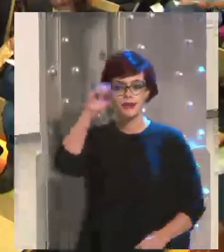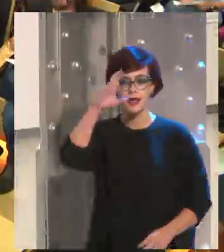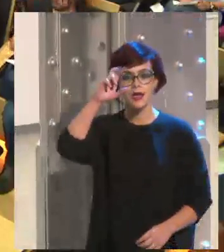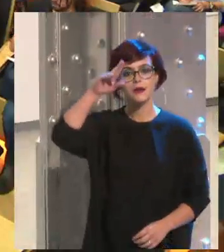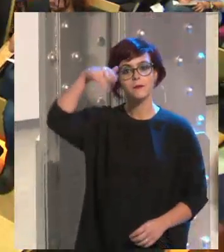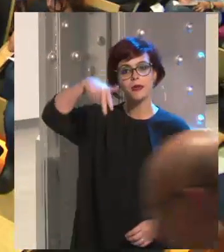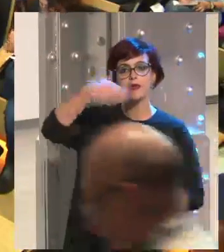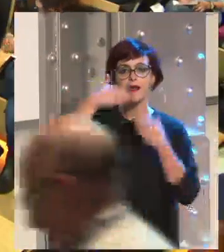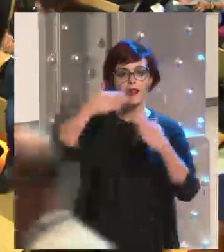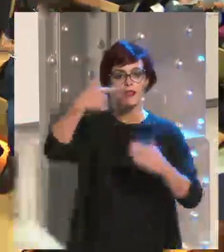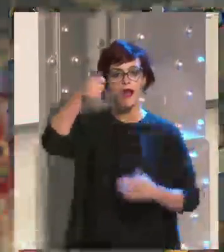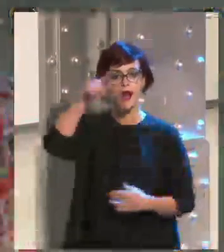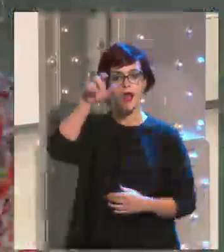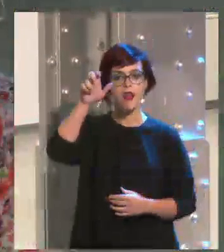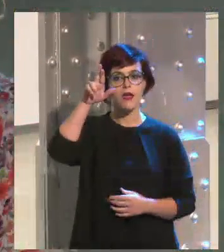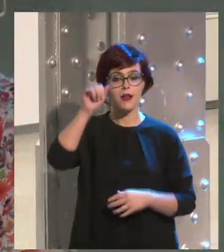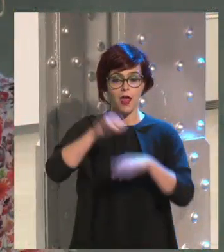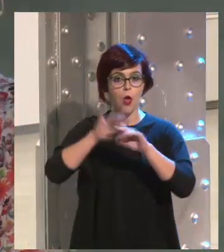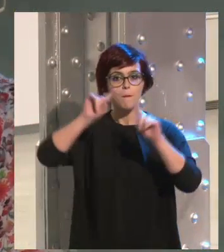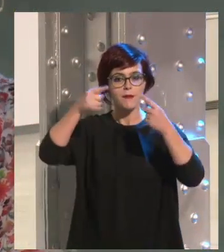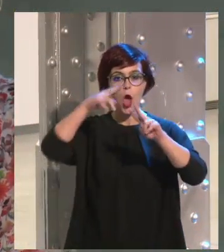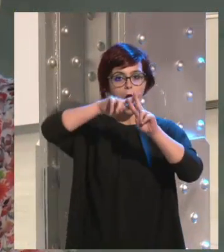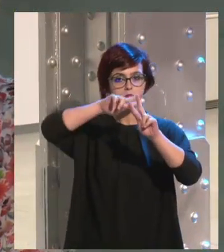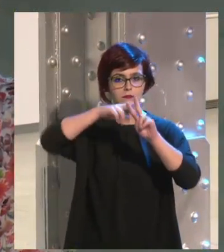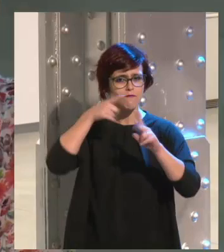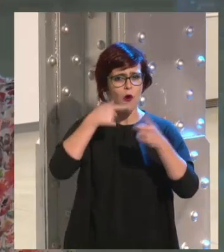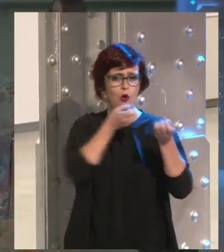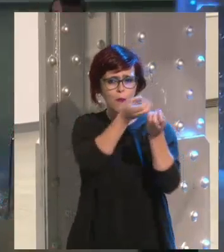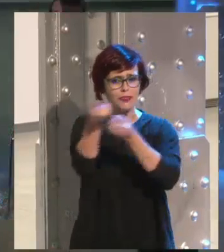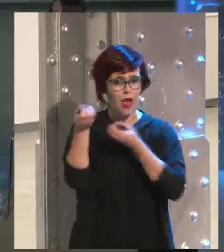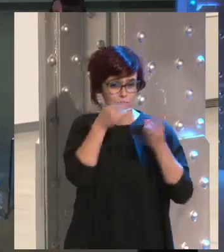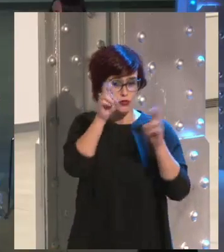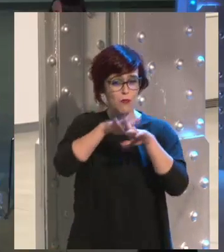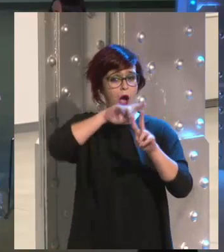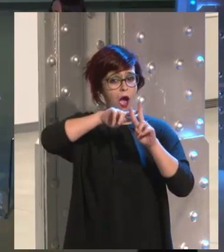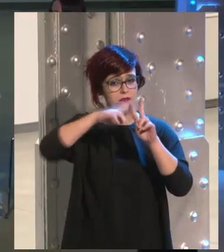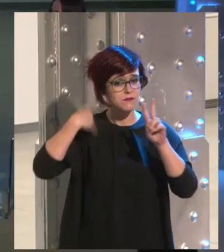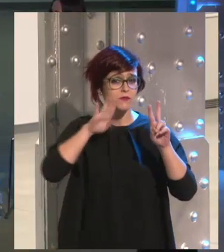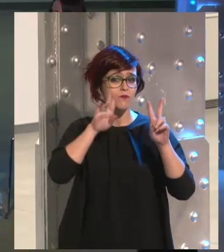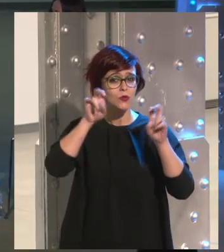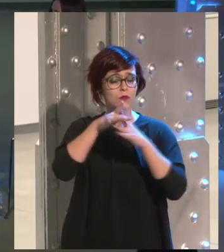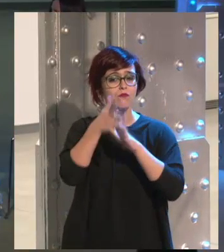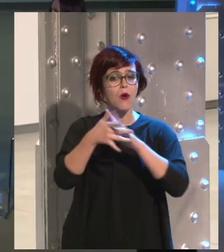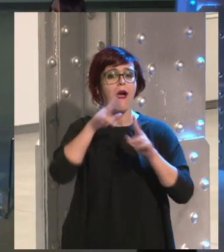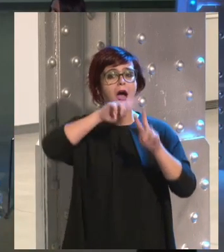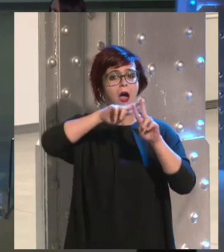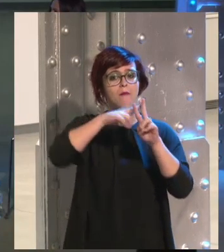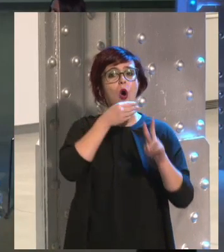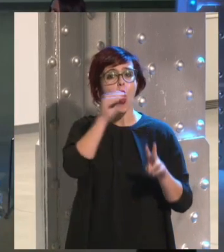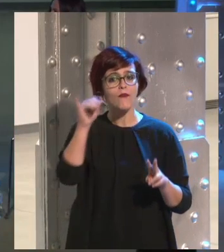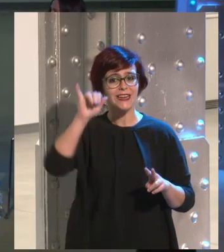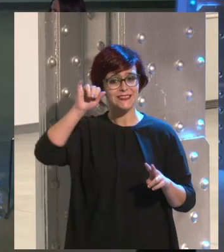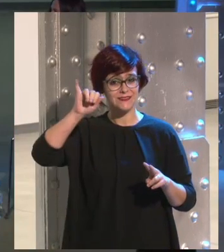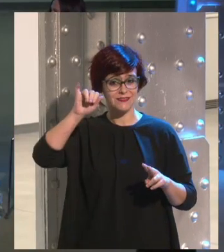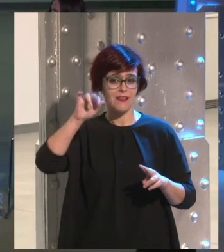Me gustaría lanzarte un par de preguntas. Lo primero que tenemos ya un hashtag, estoy viendo que hay muchos comentarios con ese hashtag que hemos puesto en funcionamiento, que es Almohadilla Jóvenes y